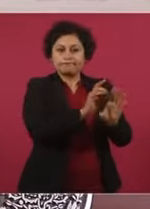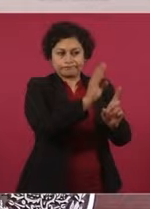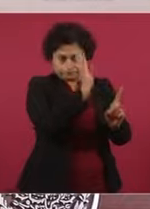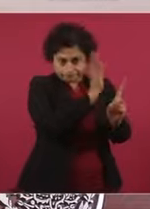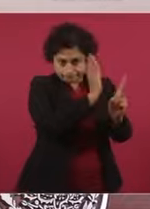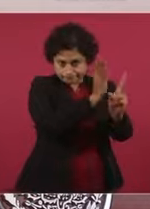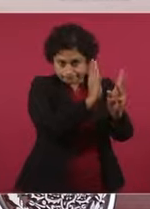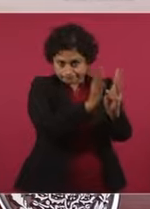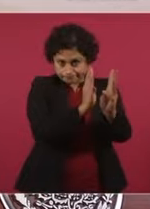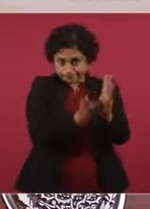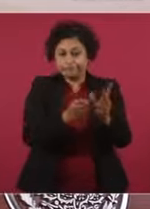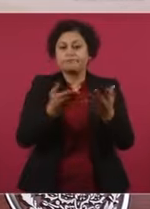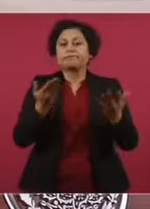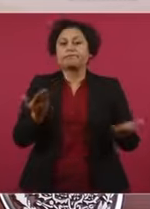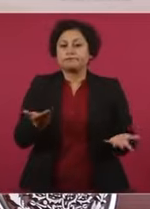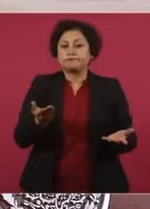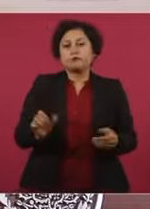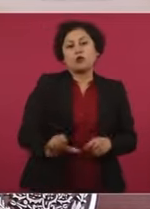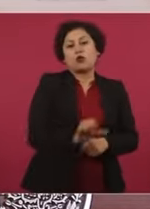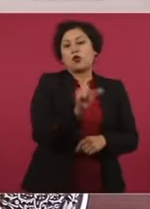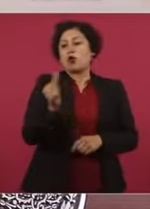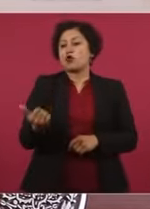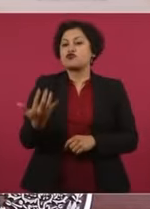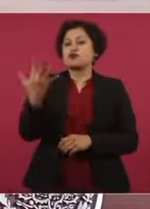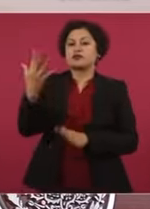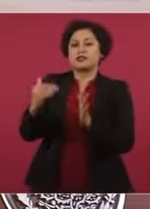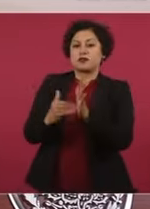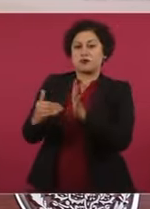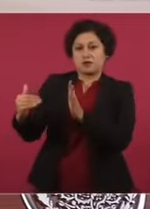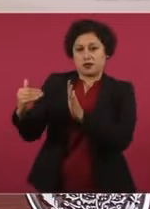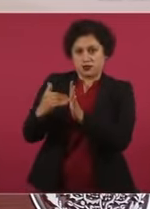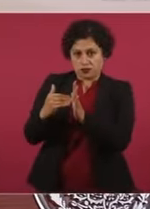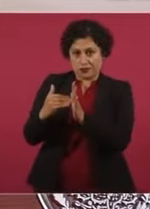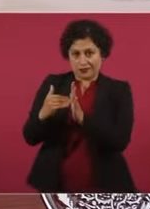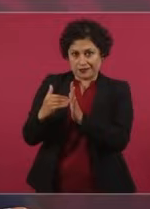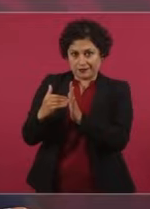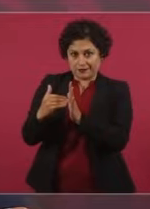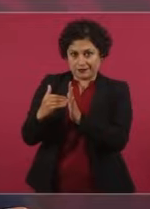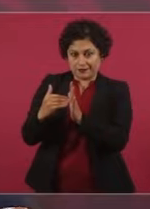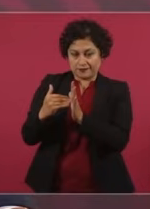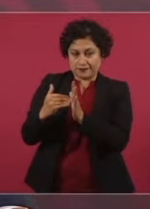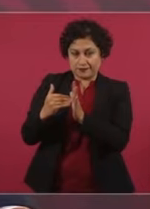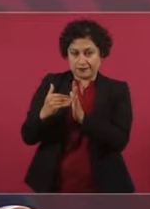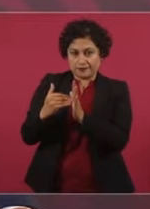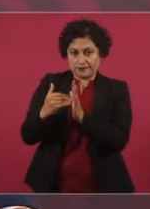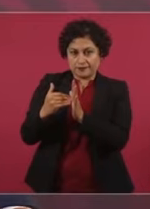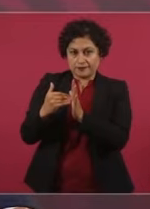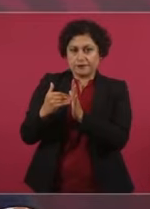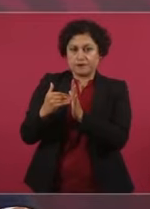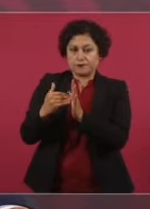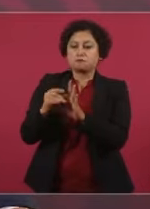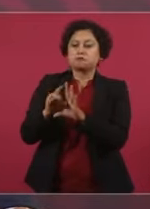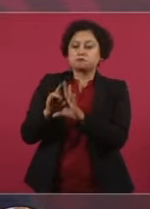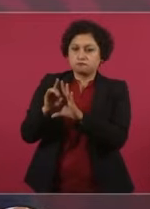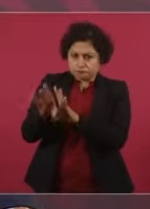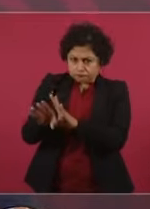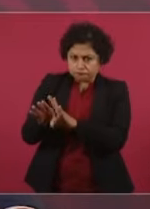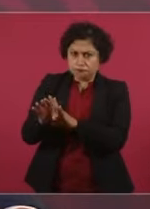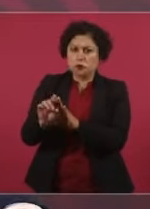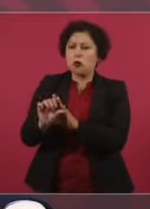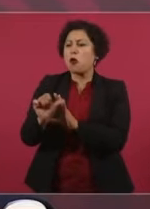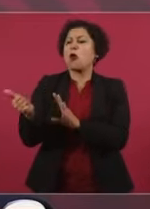y a los cinco millones restantes les llega también el beneficio de manera